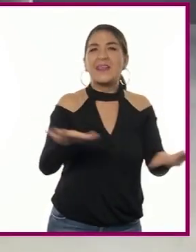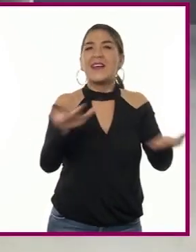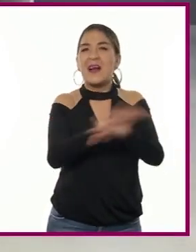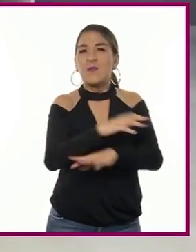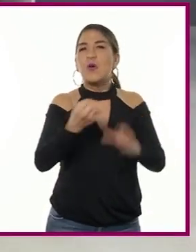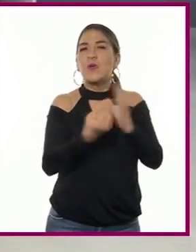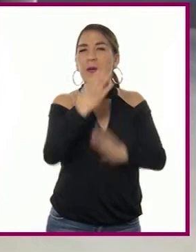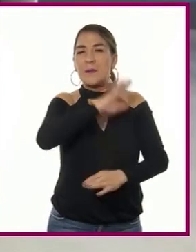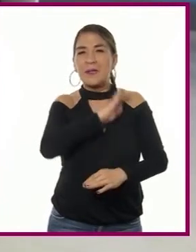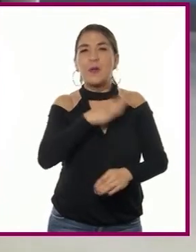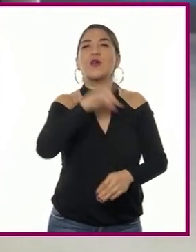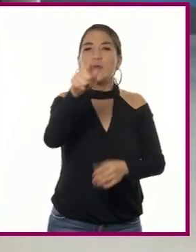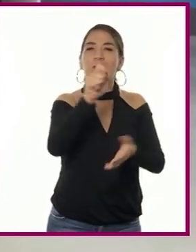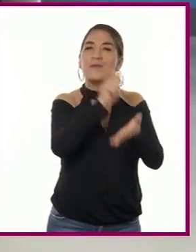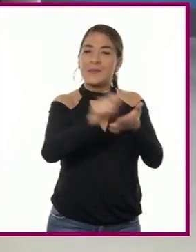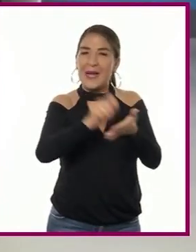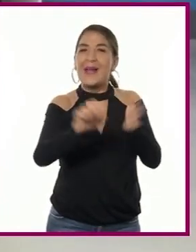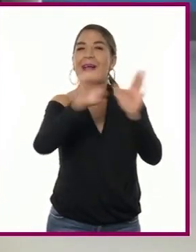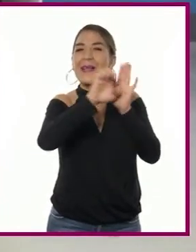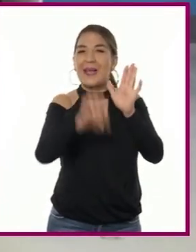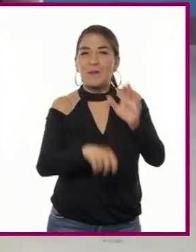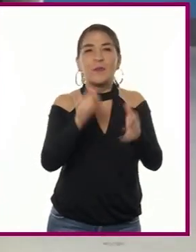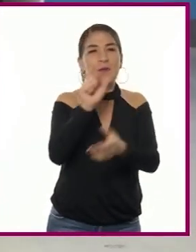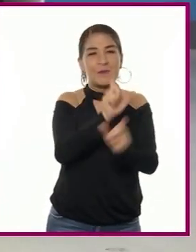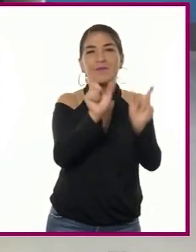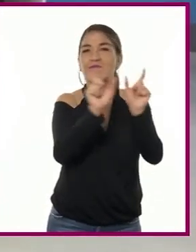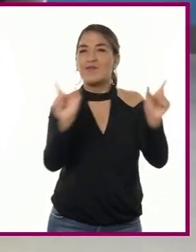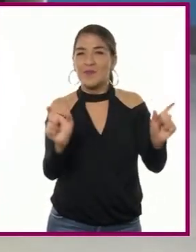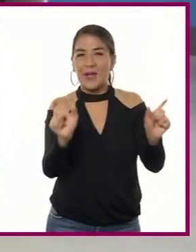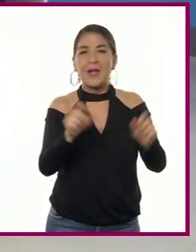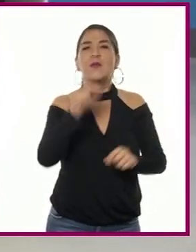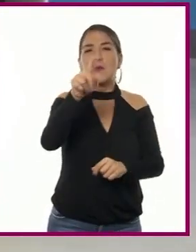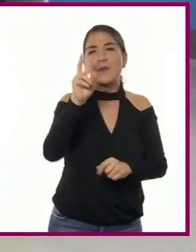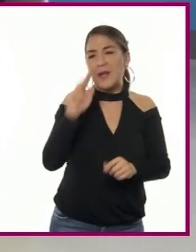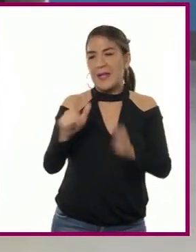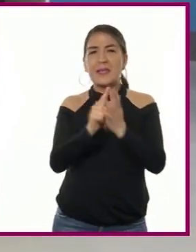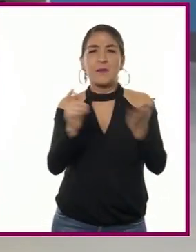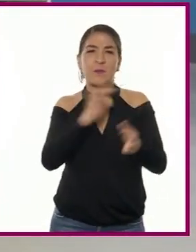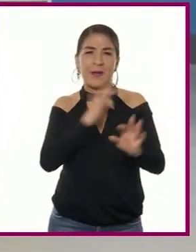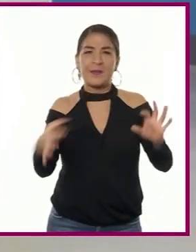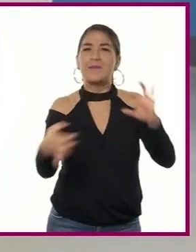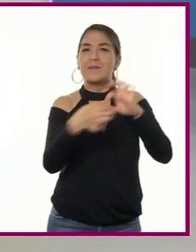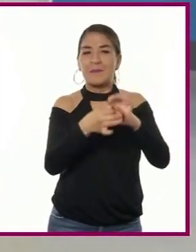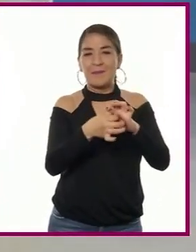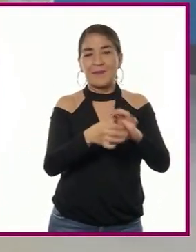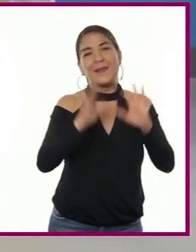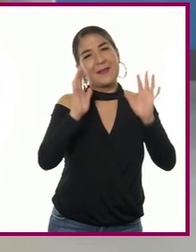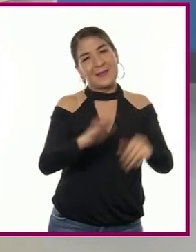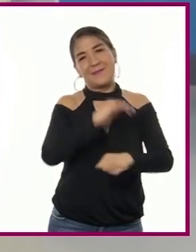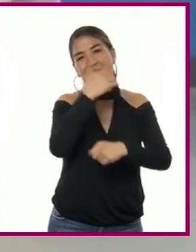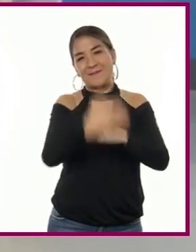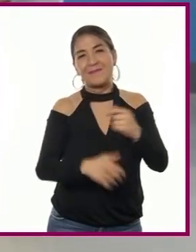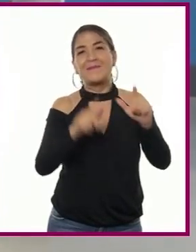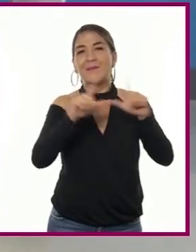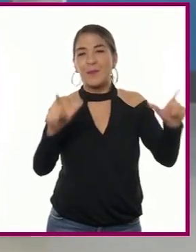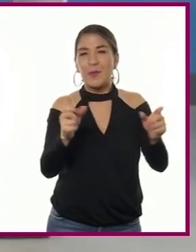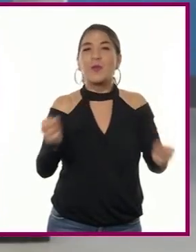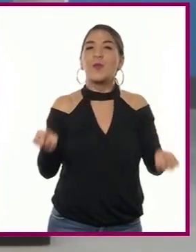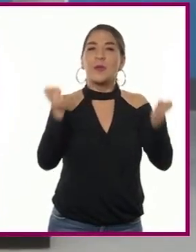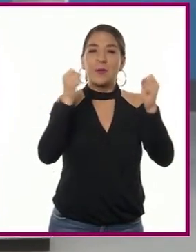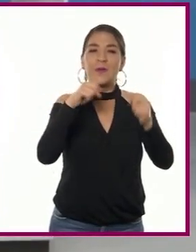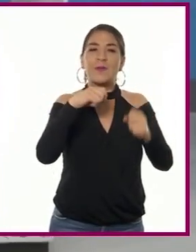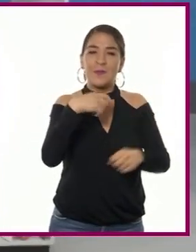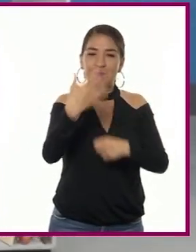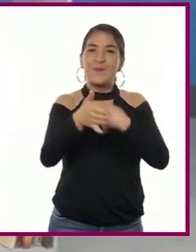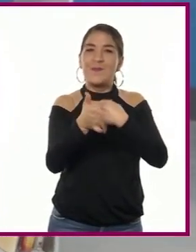No duden en recurrir a su libro de texto para resolver el reto. ¡Listo! ¡Terminamos! Pero aún nos queda mucho